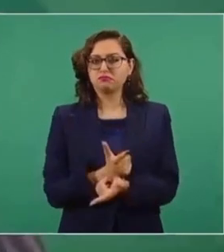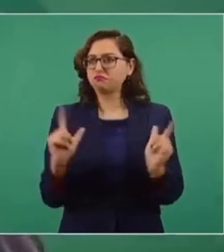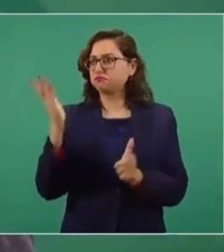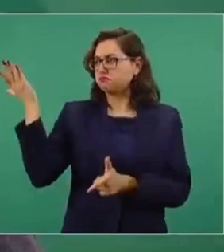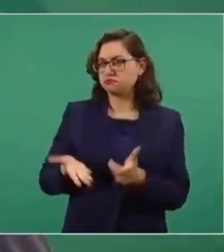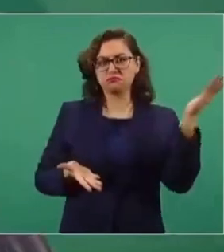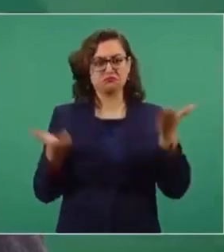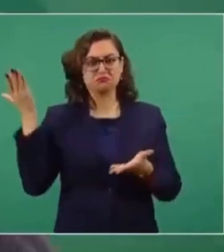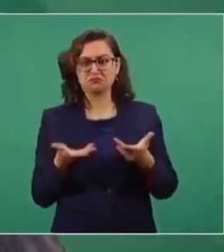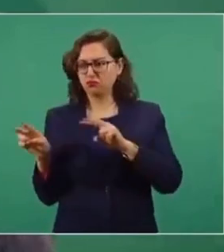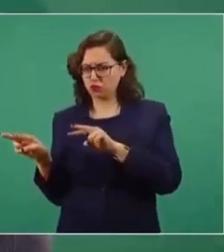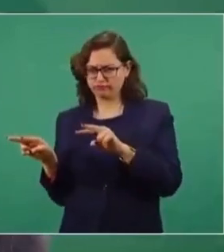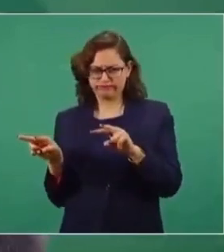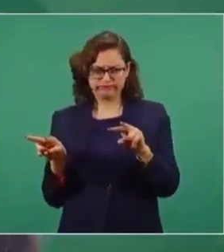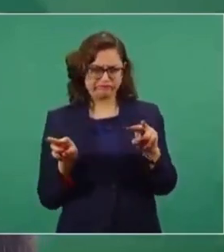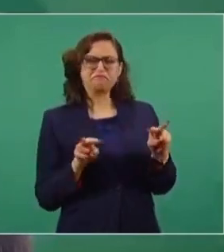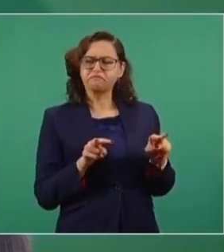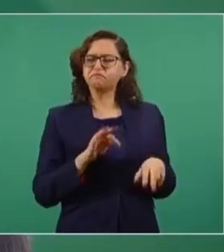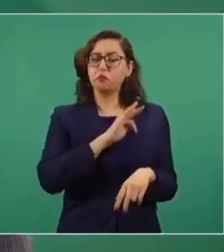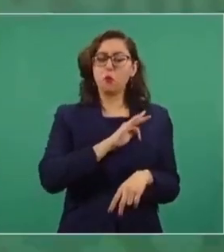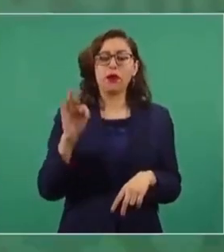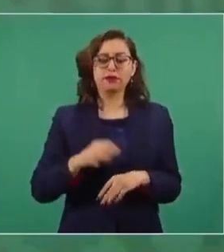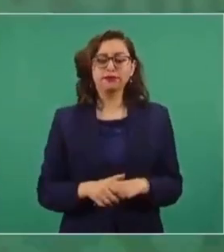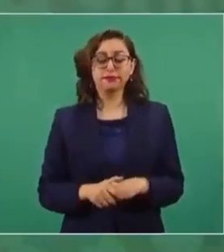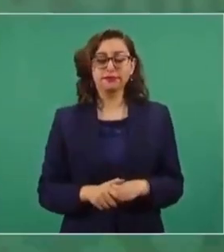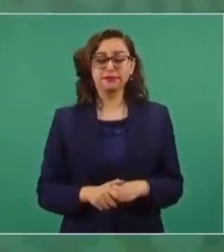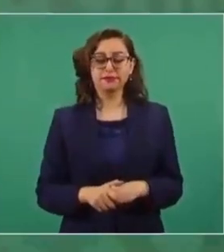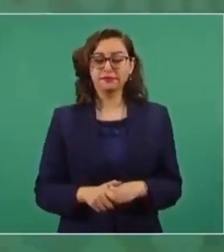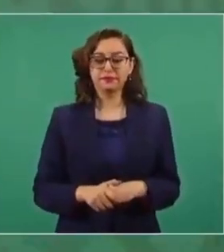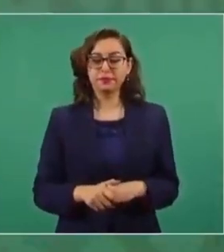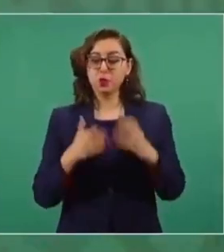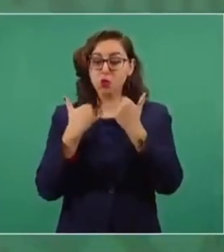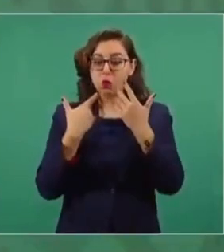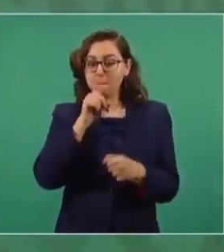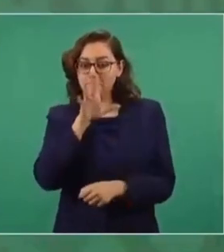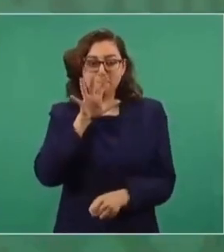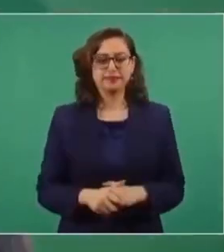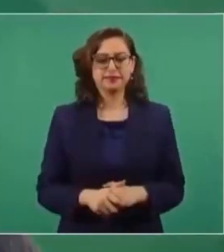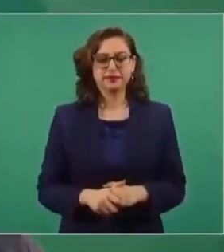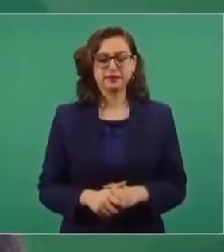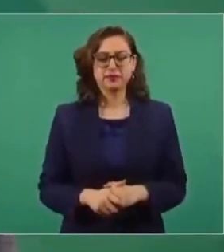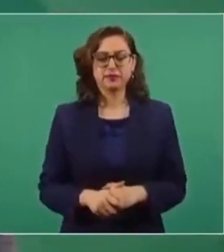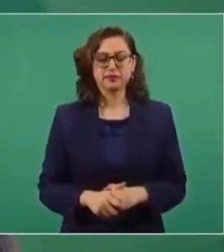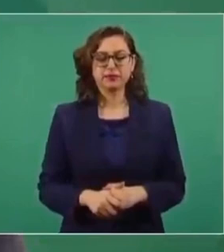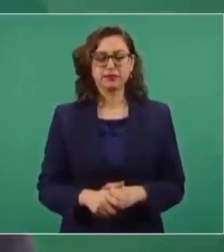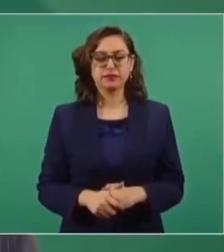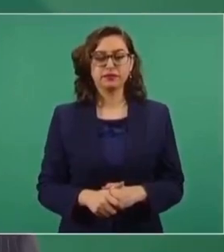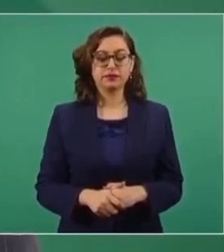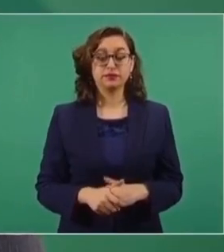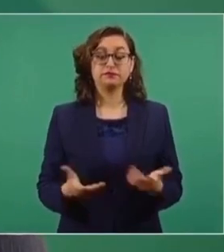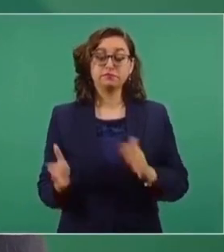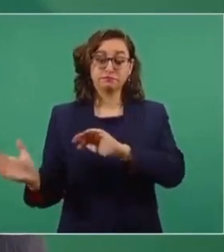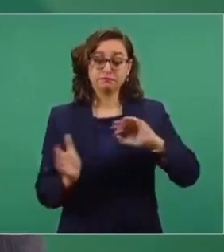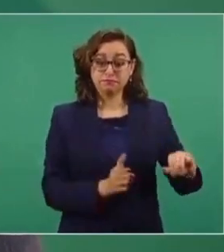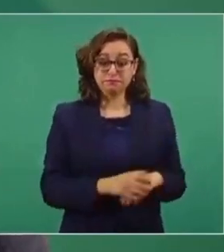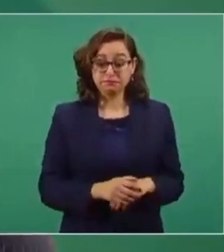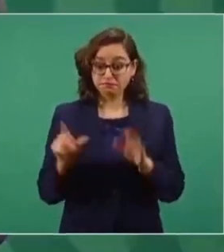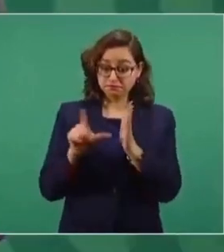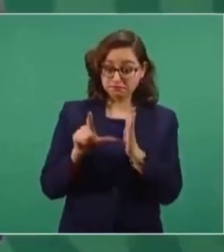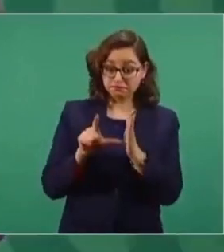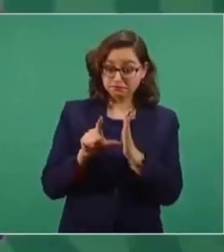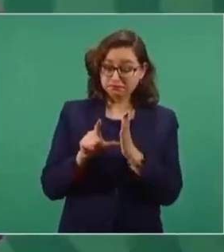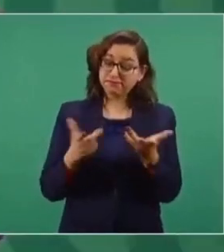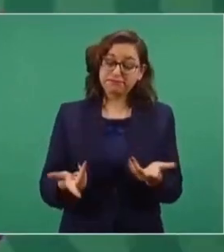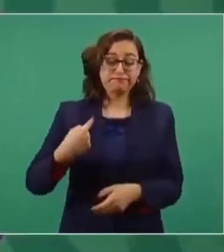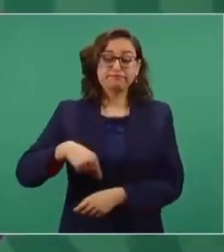observe lo que está sucediendo en nuestro país. No hay censura para nadie. Acerca de las tarjetas, pues estamos